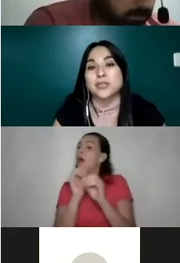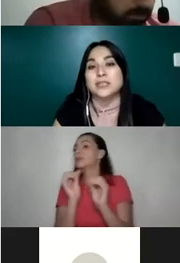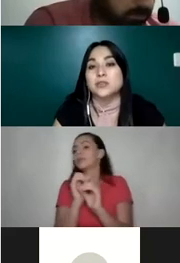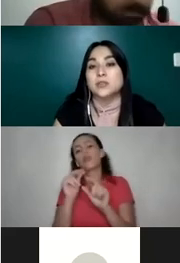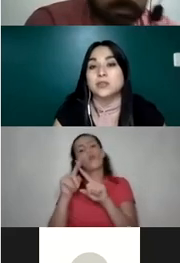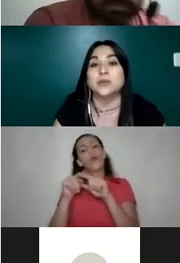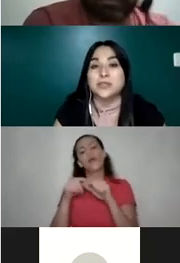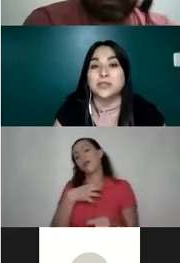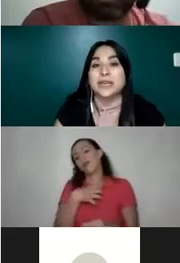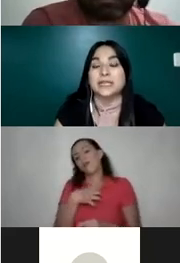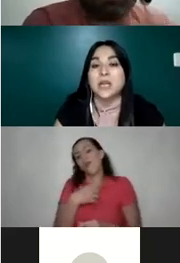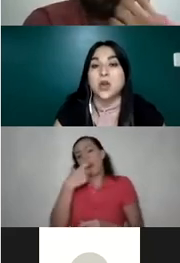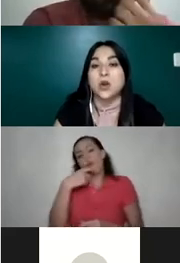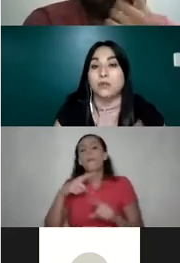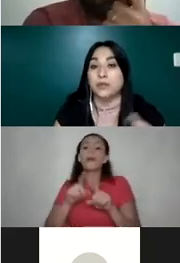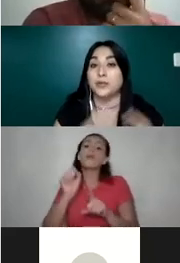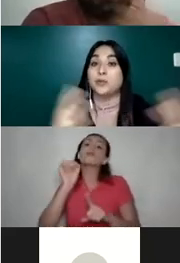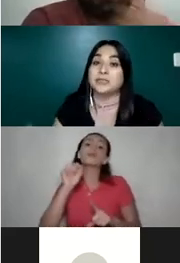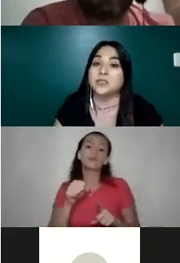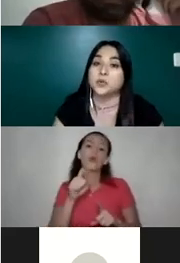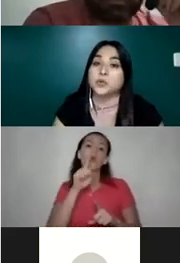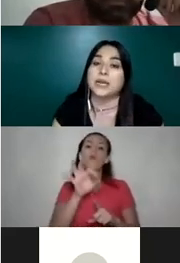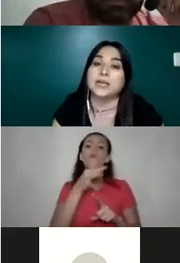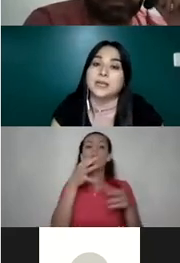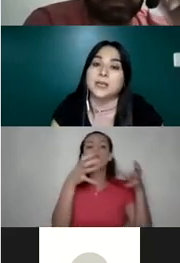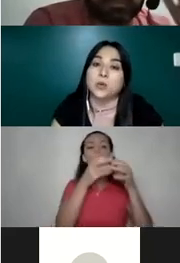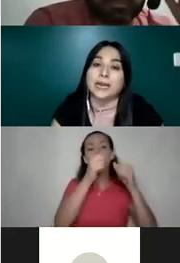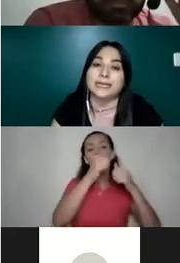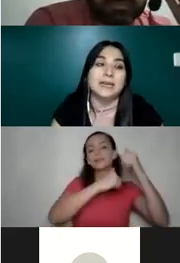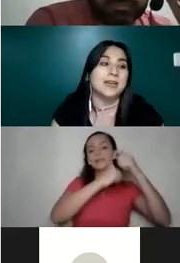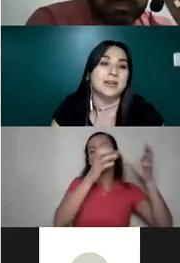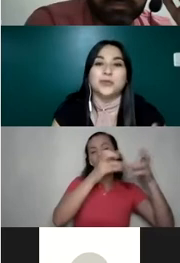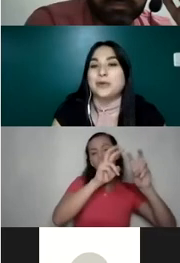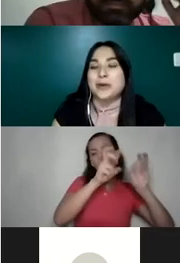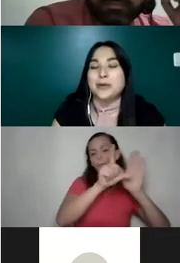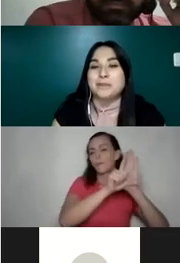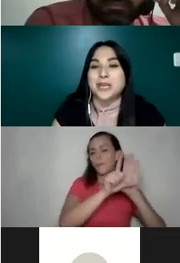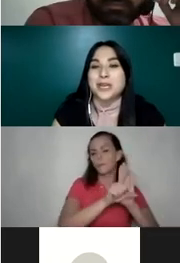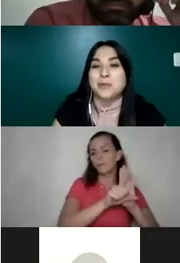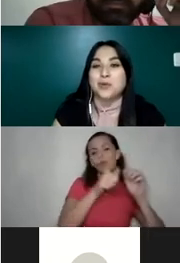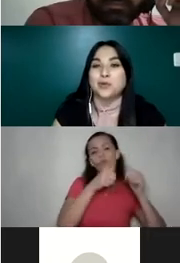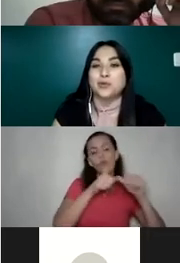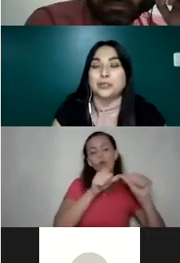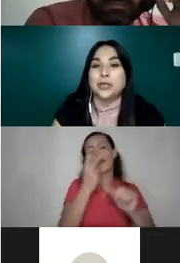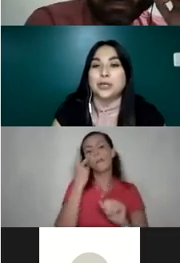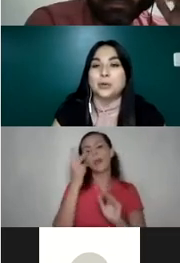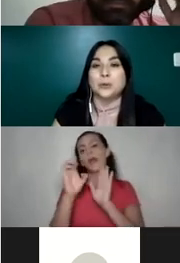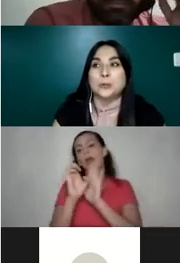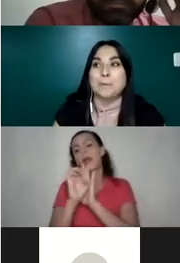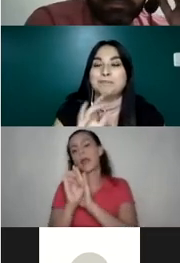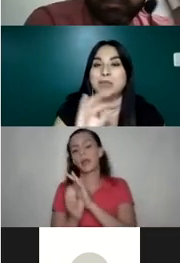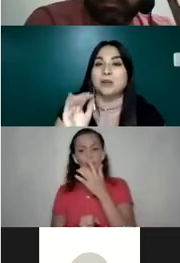nosotras y nosotros, pero sí que es un fenómeno más estructural, en el cual todavía vean, por ejemplo, los